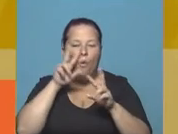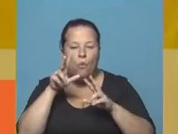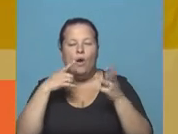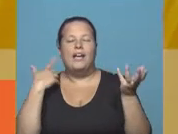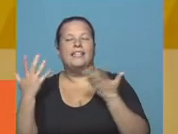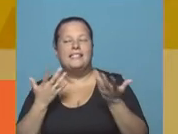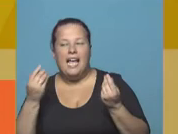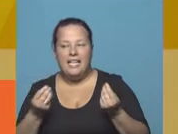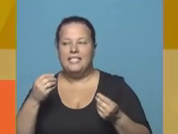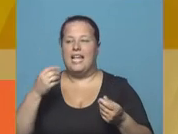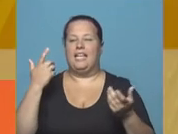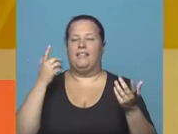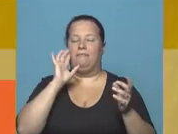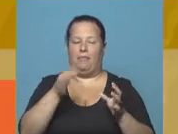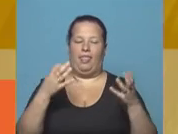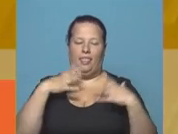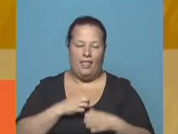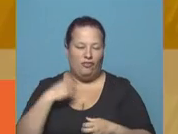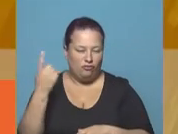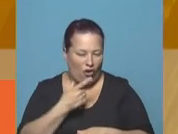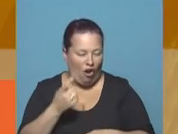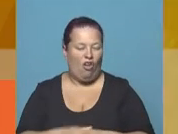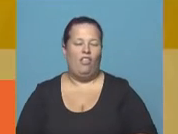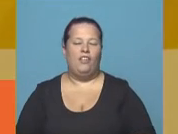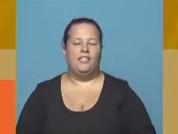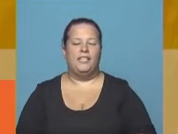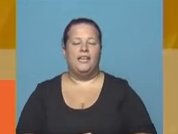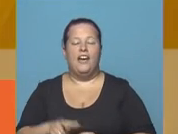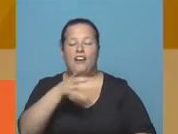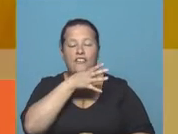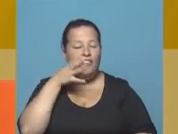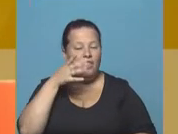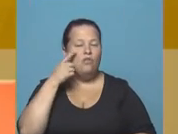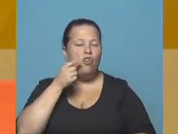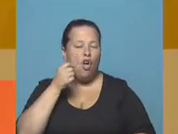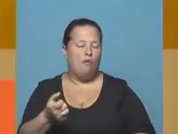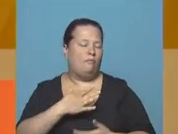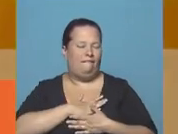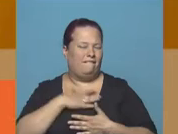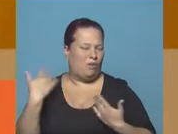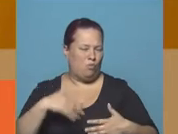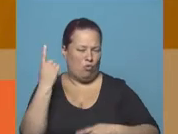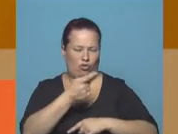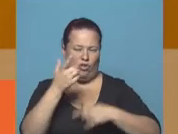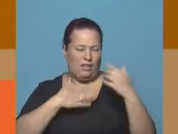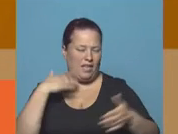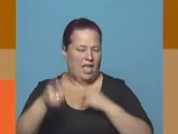clima de abatimiento en general, ¿no es cierto? Fidel era un hombre queridísimo en esta isla